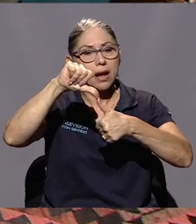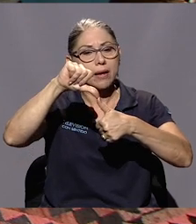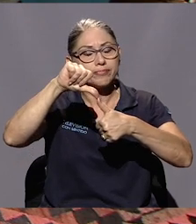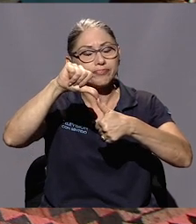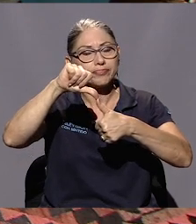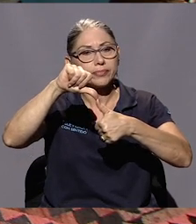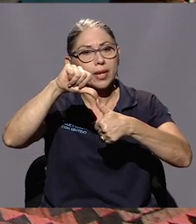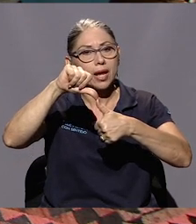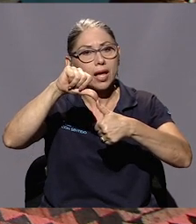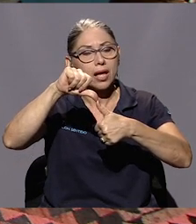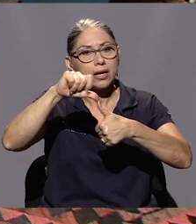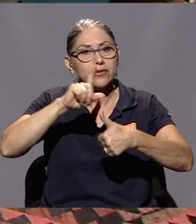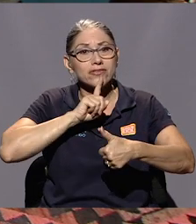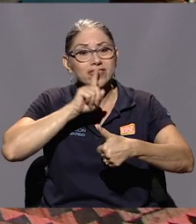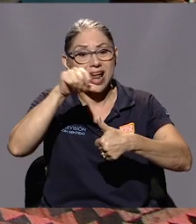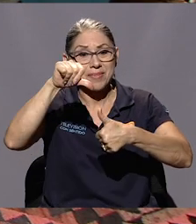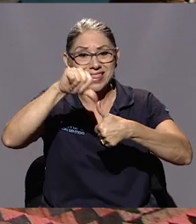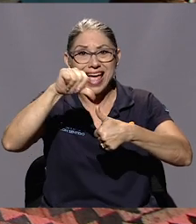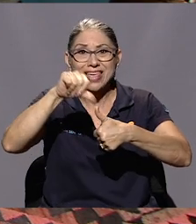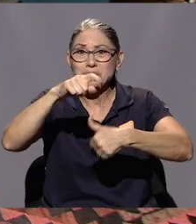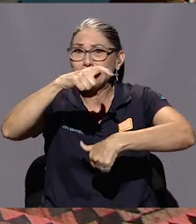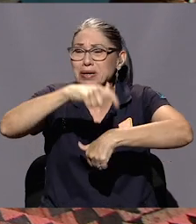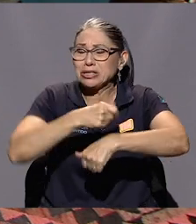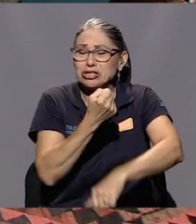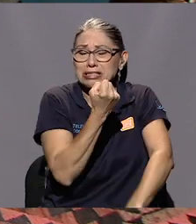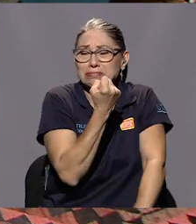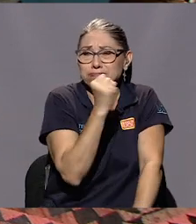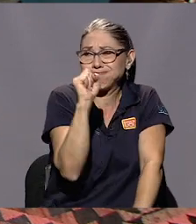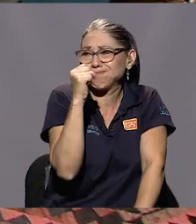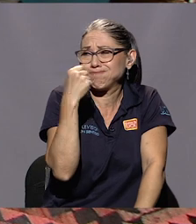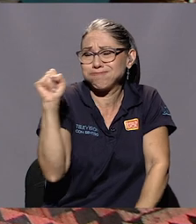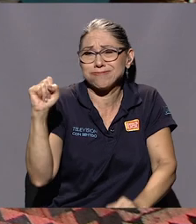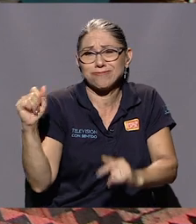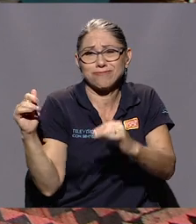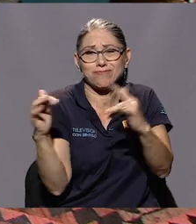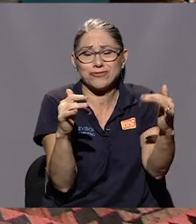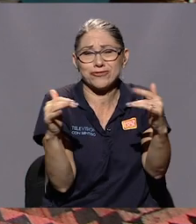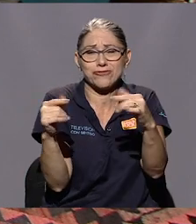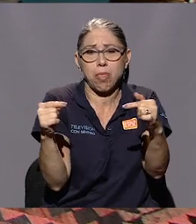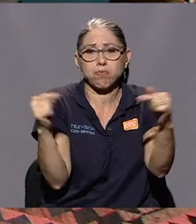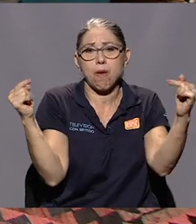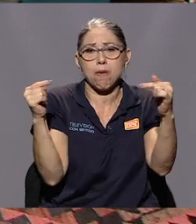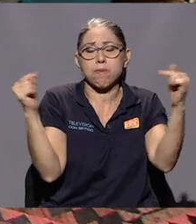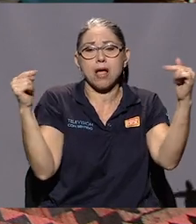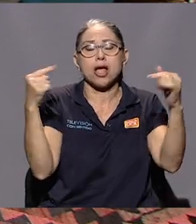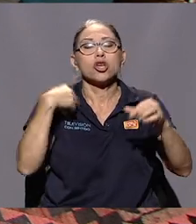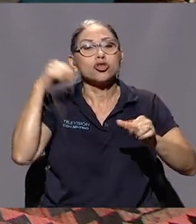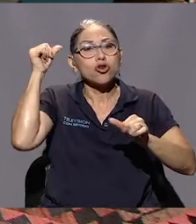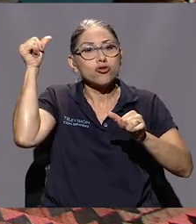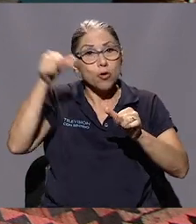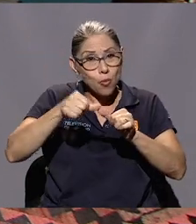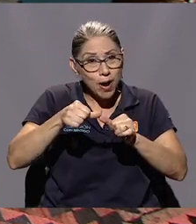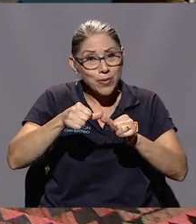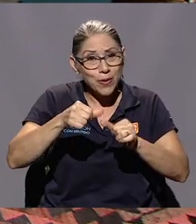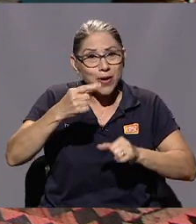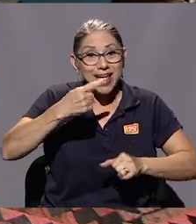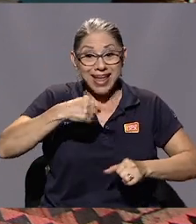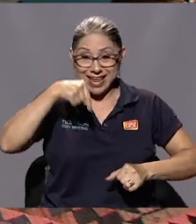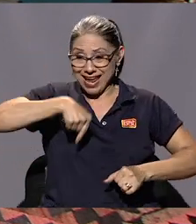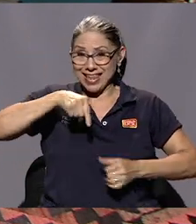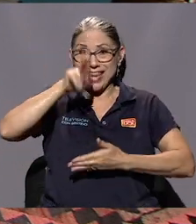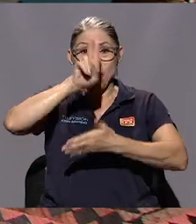en estado de insurrección. Y recuerdo perfectamente que salimos